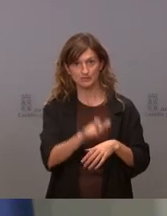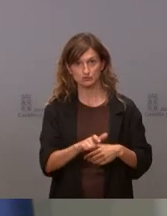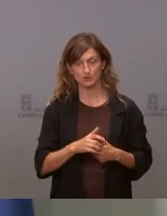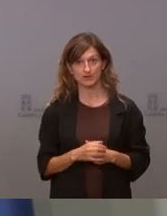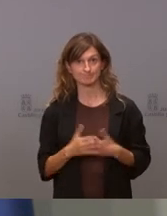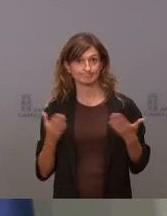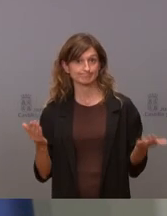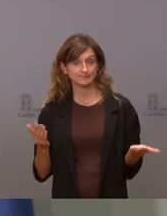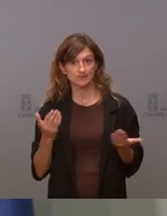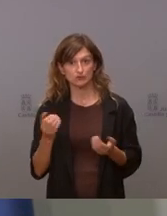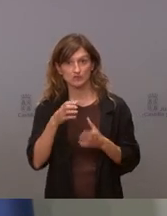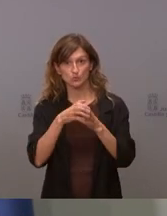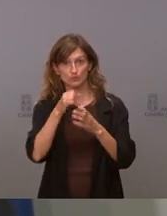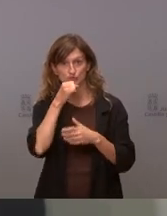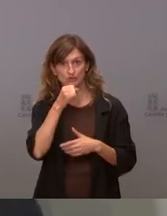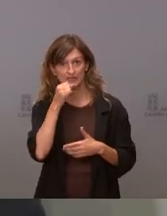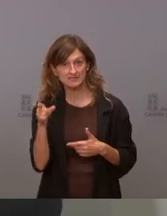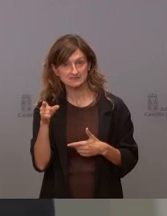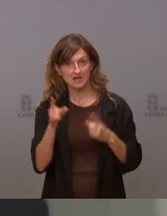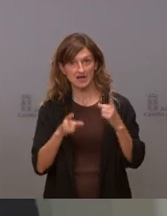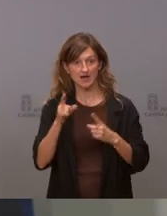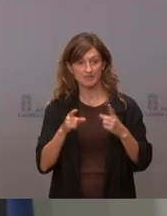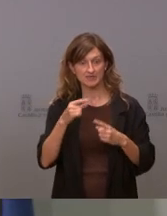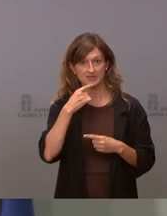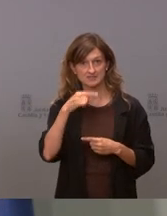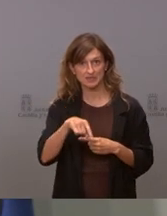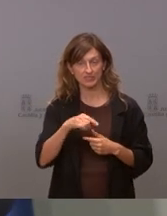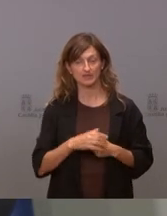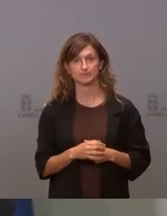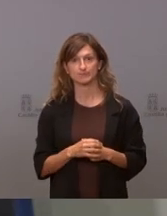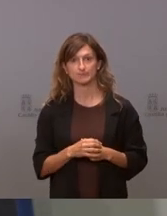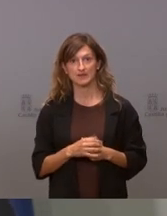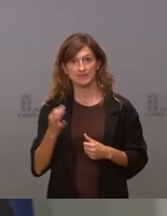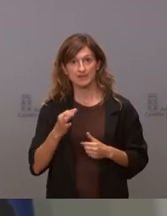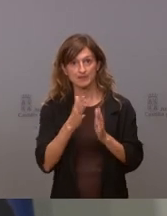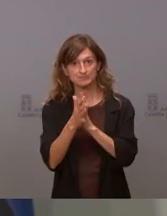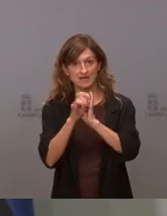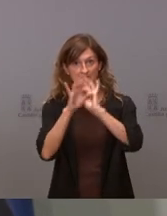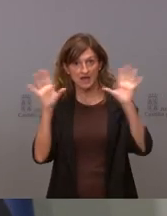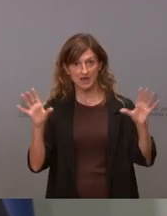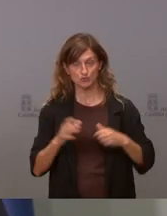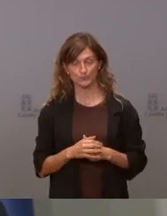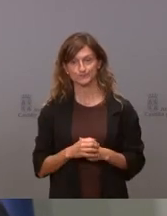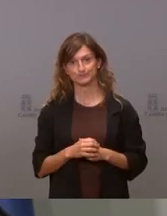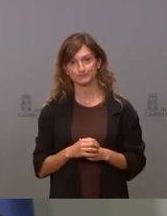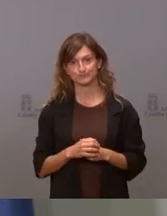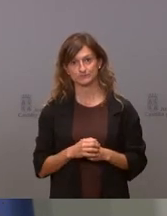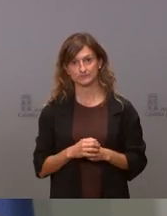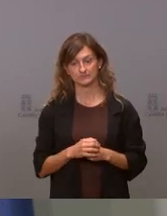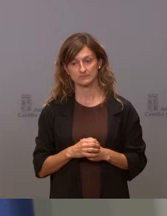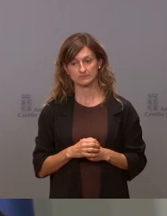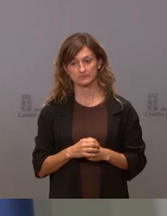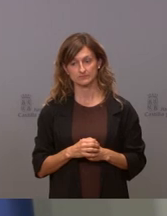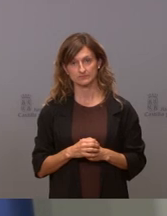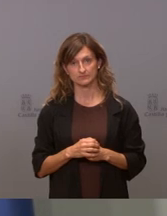entonces el partido socialista en algunos sitios en este es uno de ellos tiene que aclararse cuando usted dice